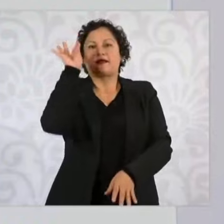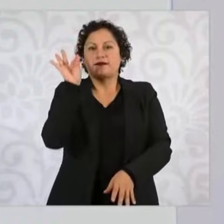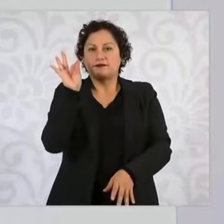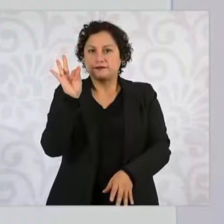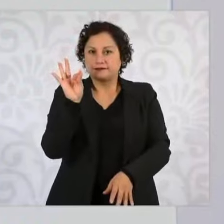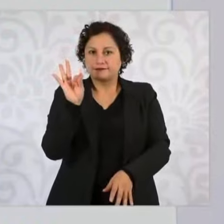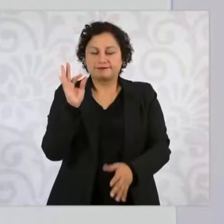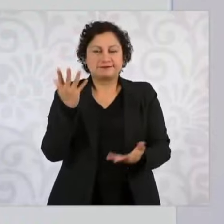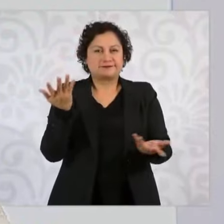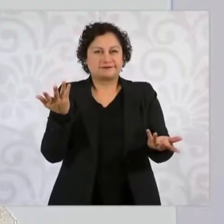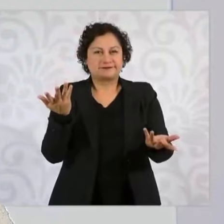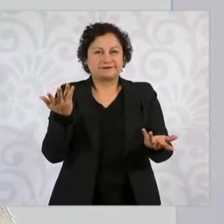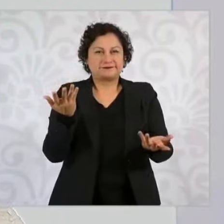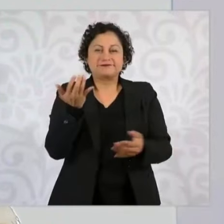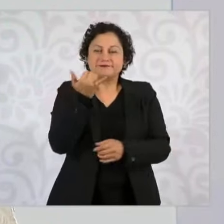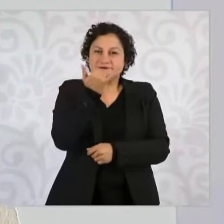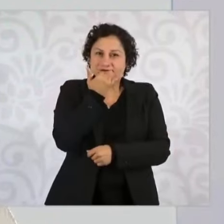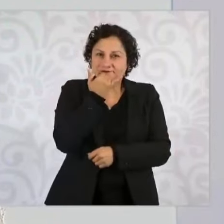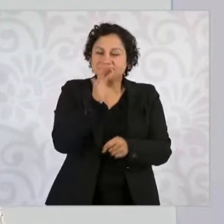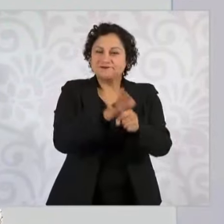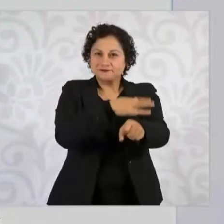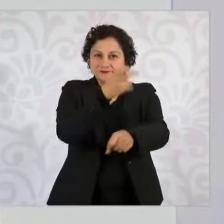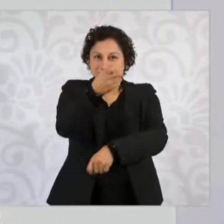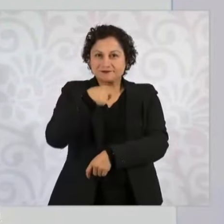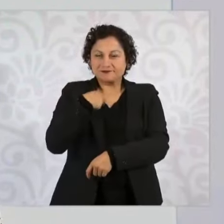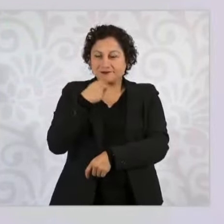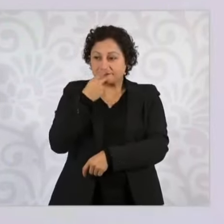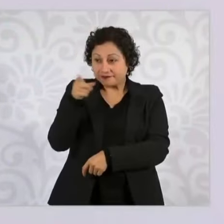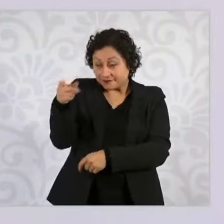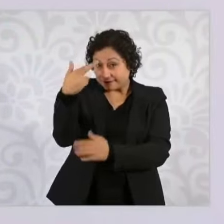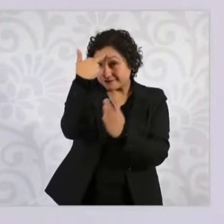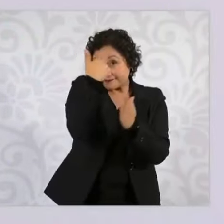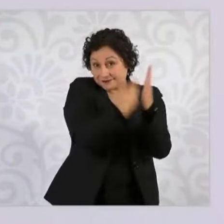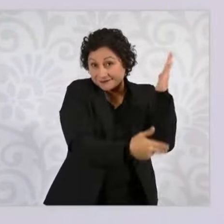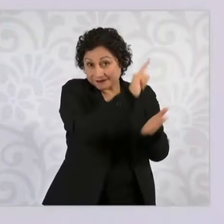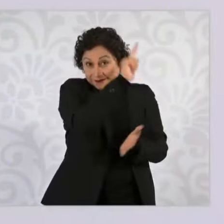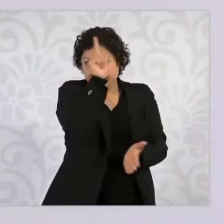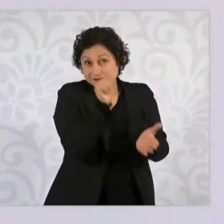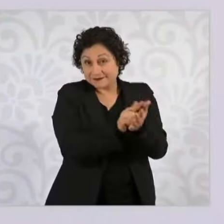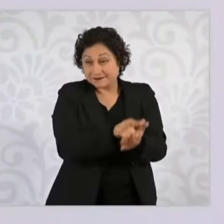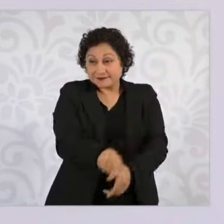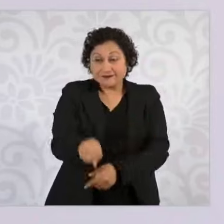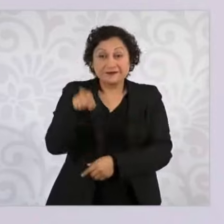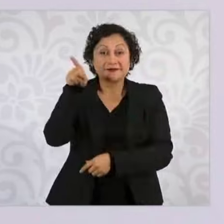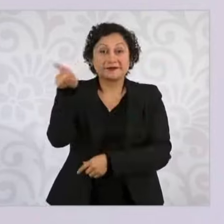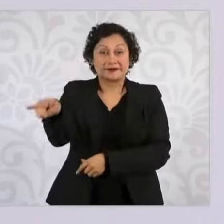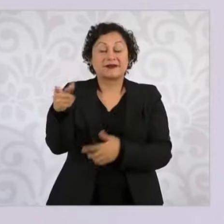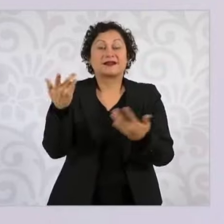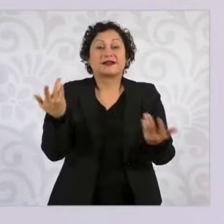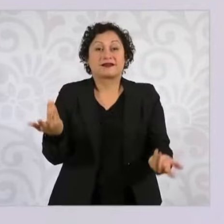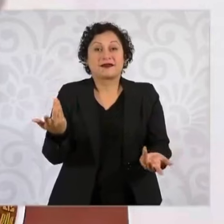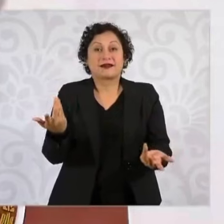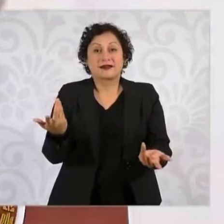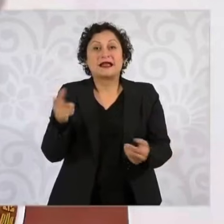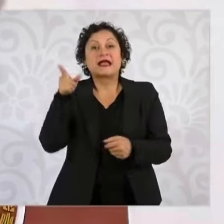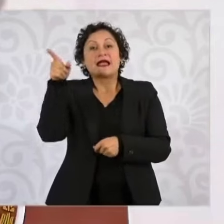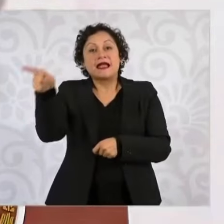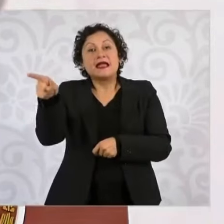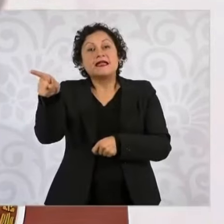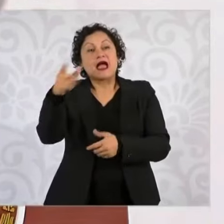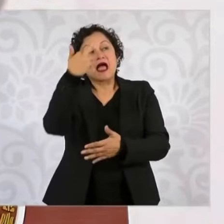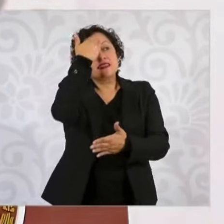digo, quien está violando la ley es ella. Quien está vulnerando el Estado de Derecho es